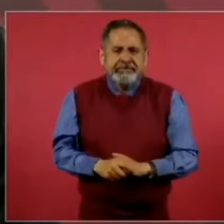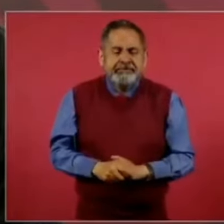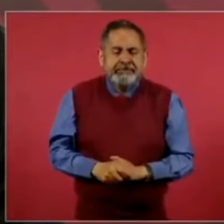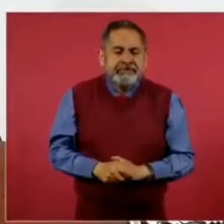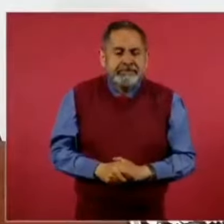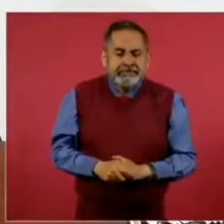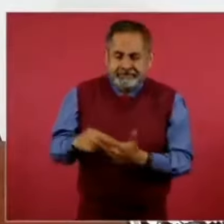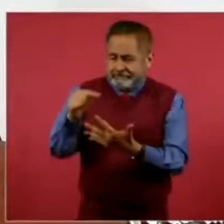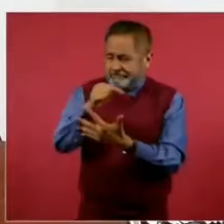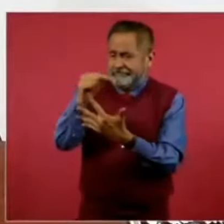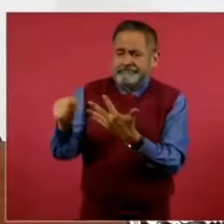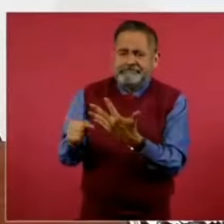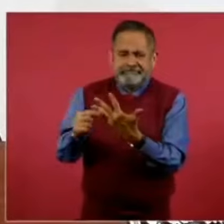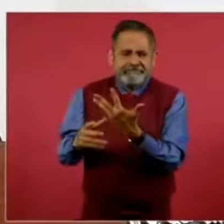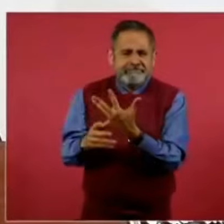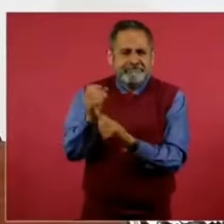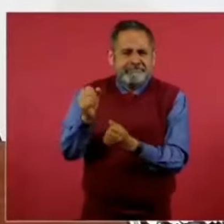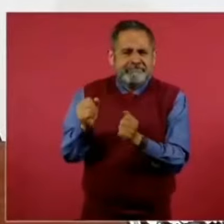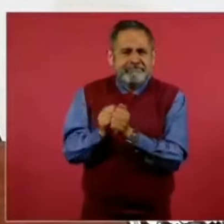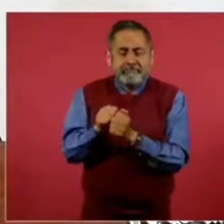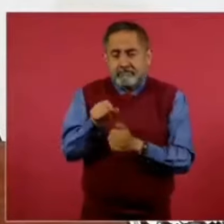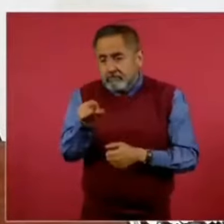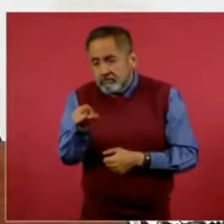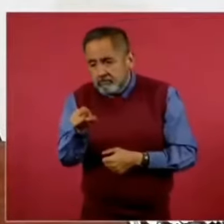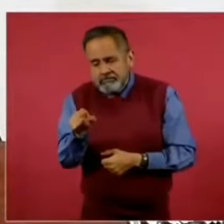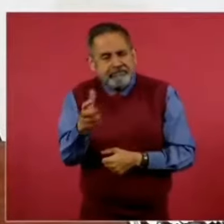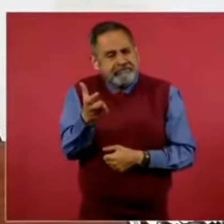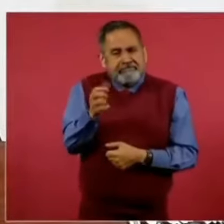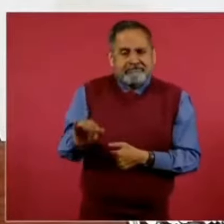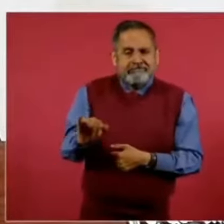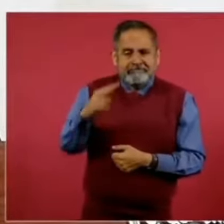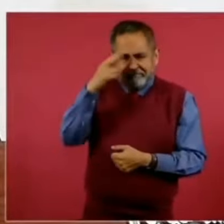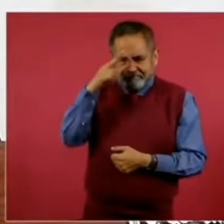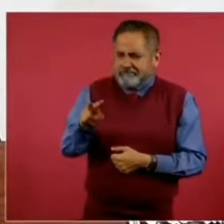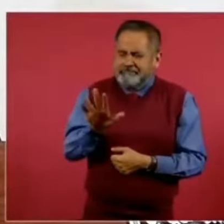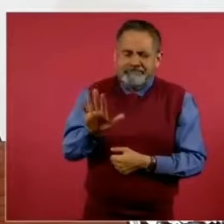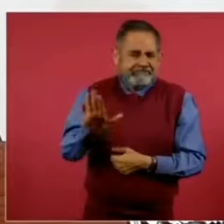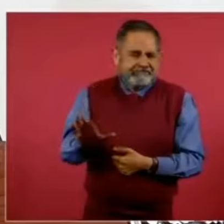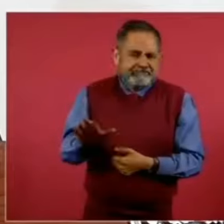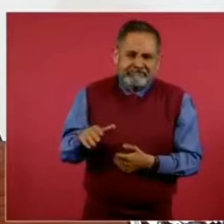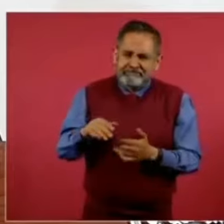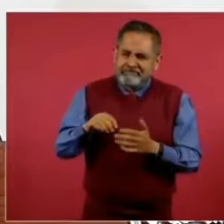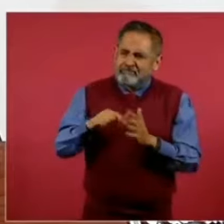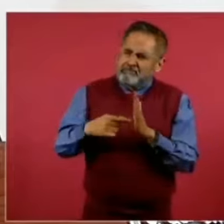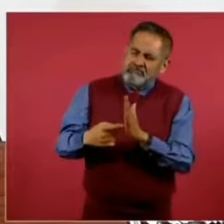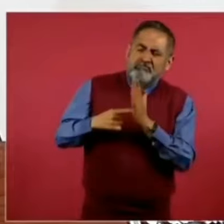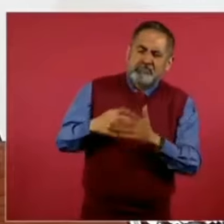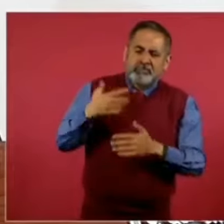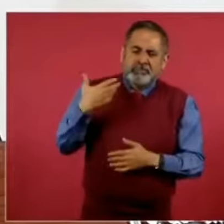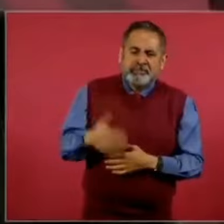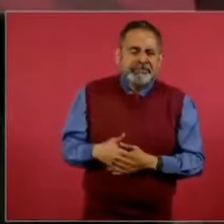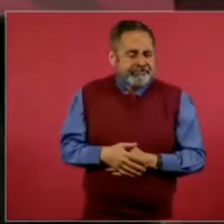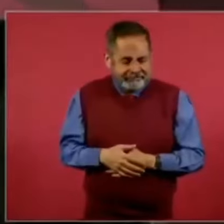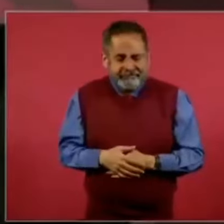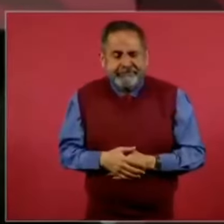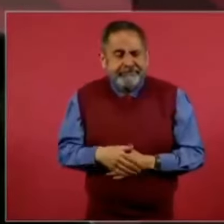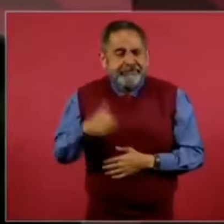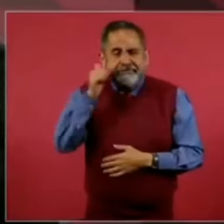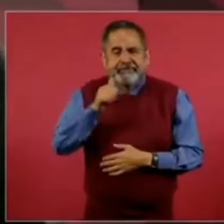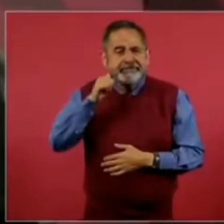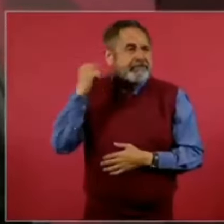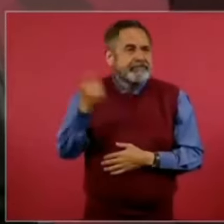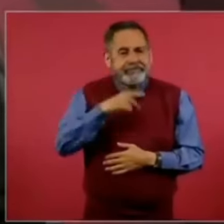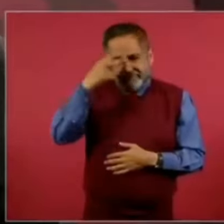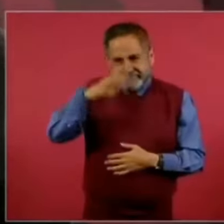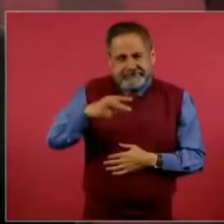Todo eso es un ejemplo México. Y siempre nuestro país ha tenido